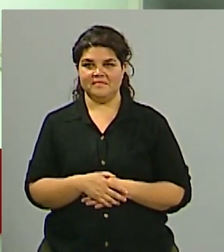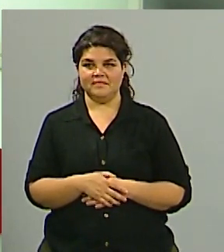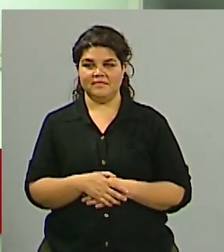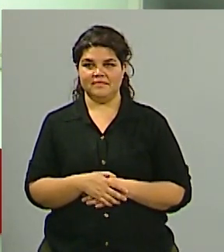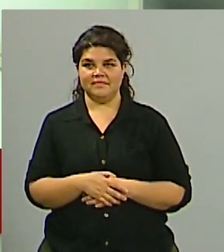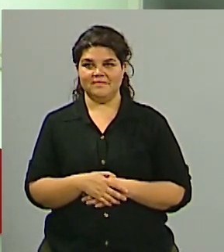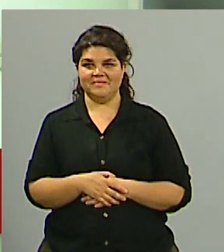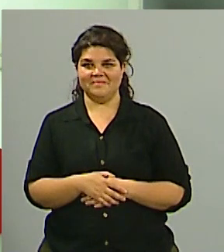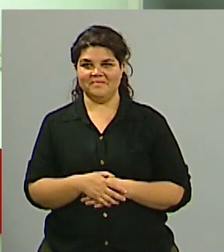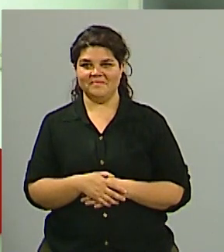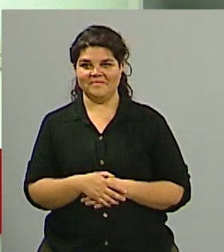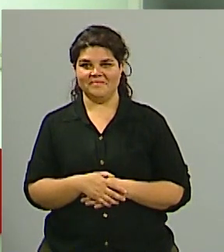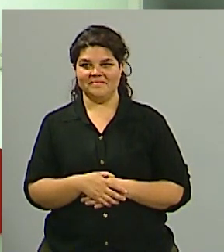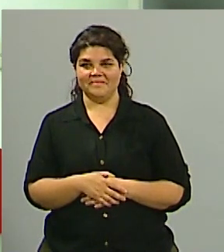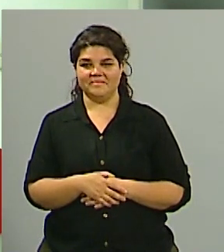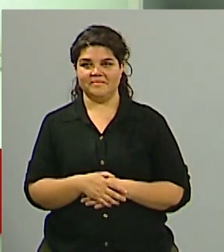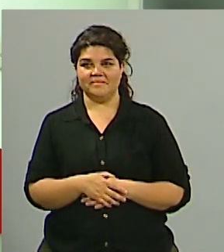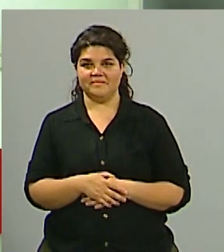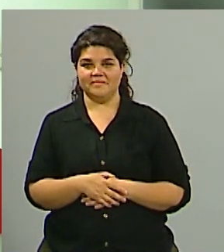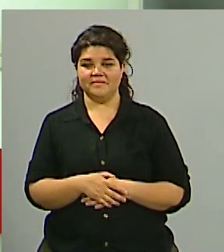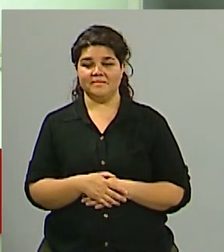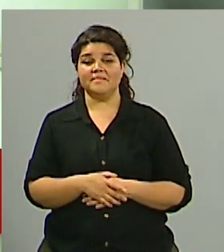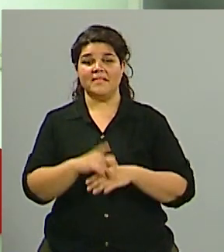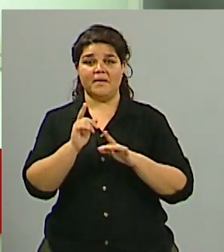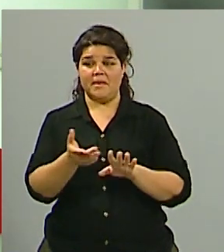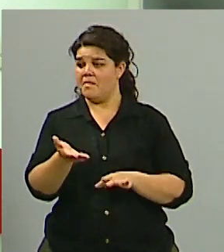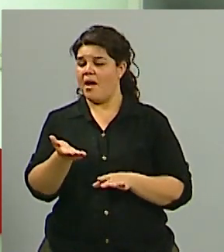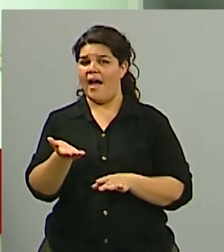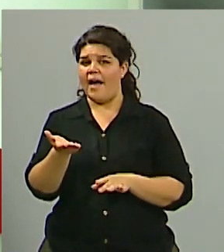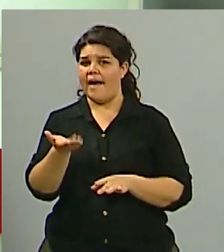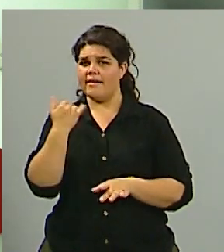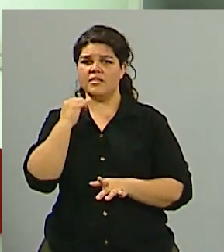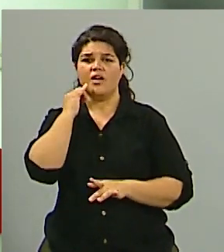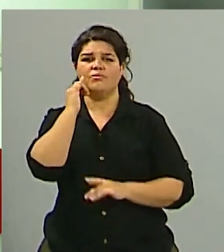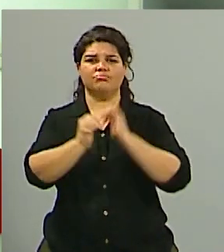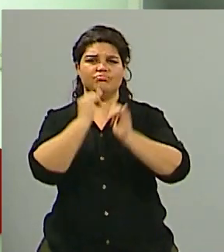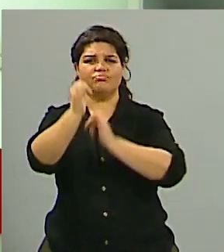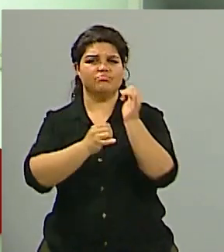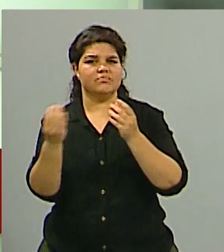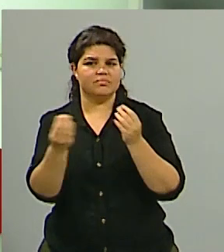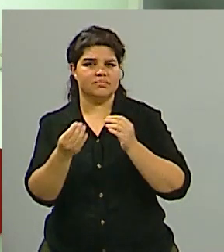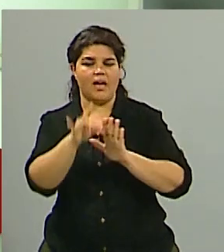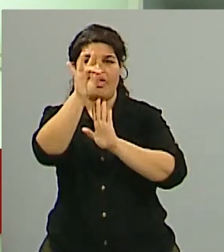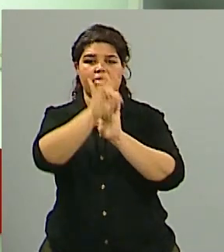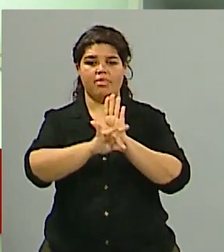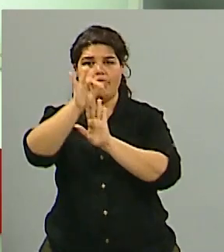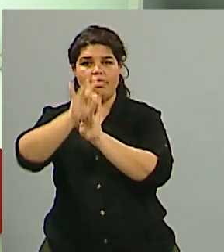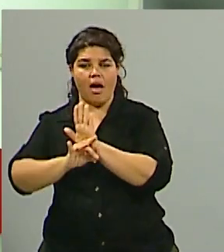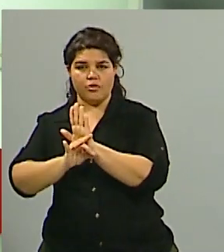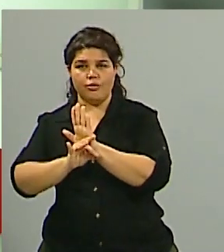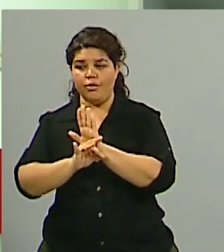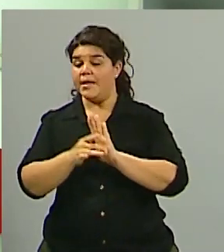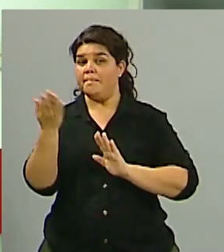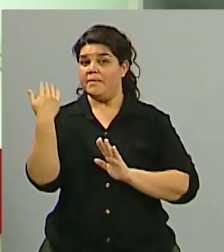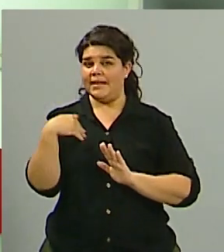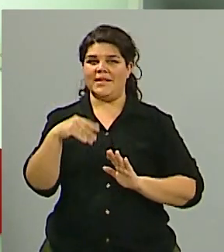previaje 5 fue lo último que conocíamos en todo el territorio argentino los datos que arrojaba el último fin de